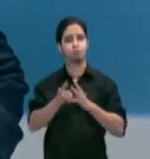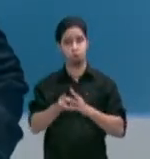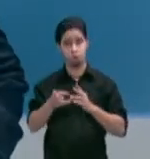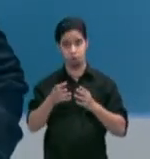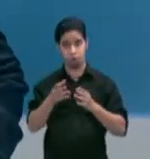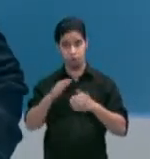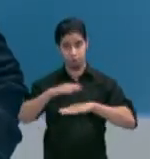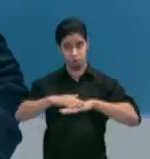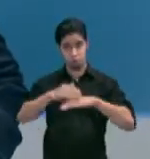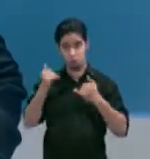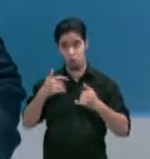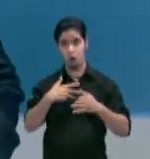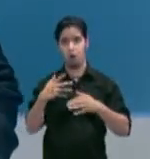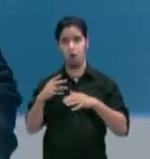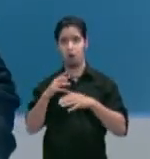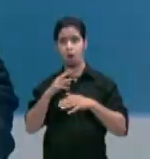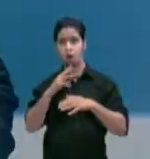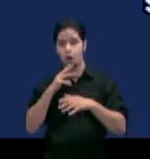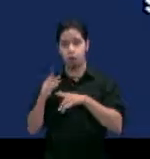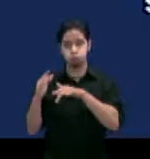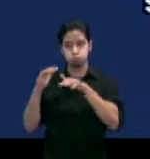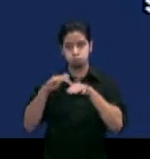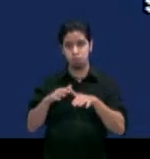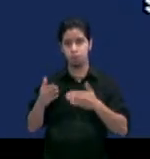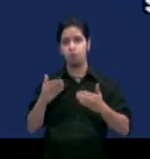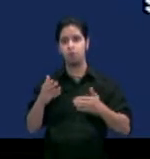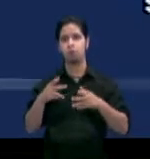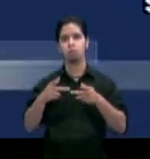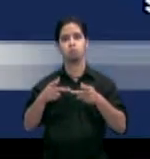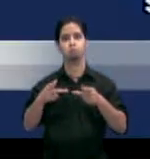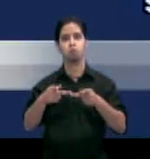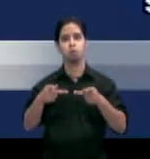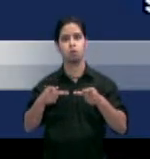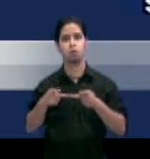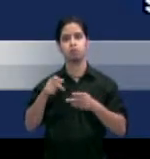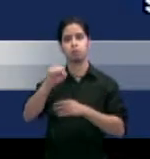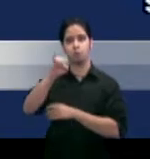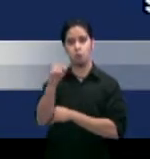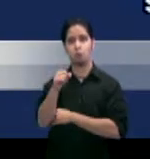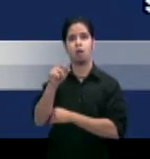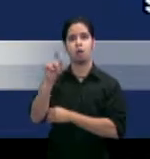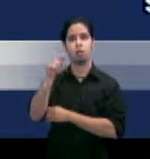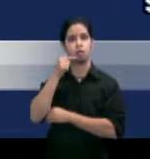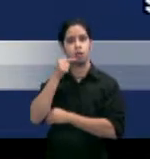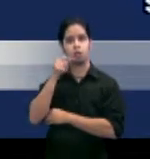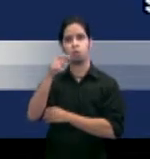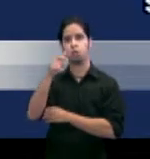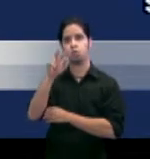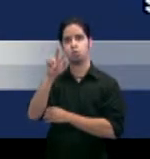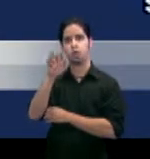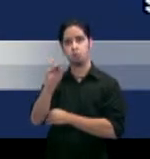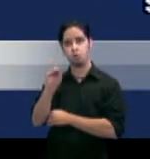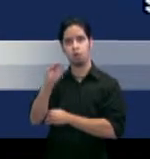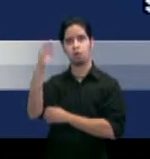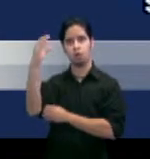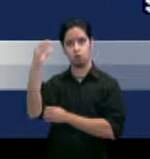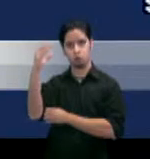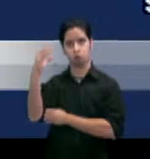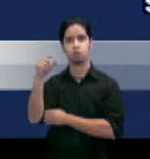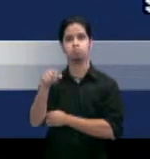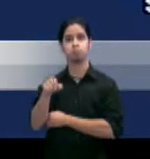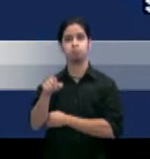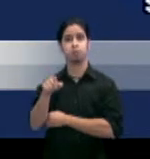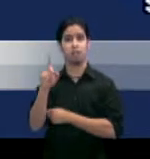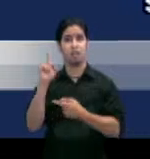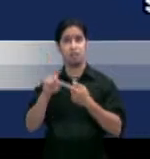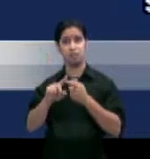inundaciones urbanas y de pequeños riachuelos para los municipios de San Juan, Trujillo Alto, Guaynabo, Gurabo y Carolina. La advertencia está vigente hasta